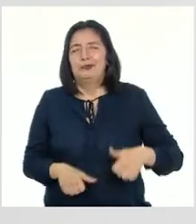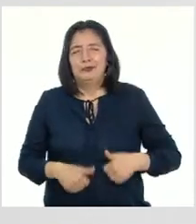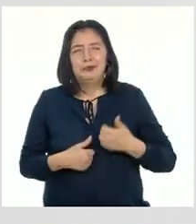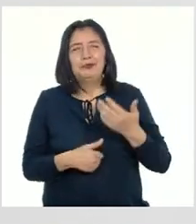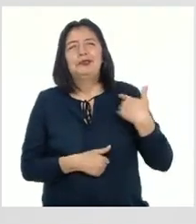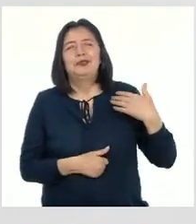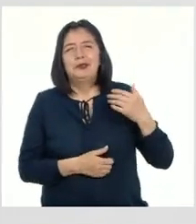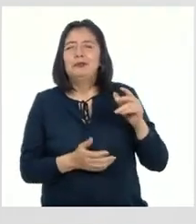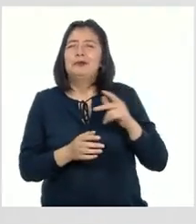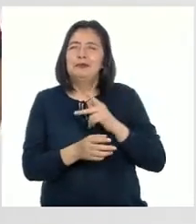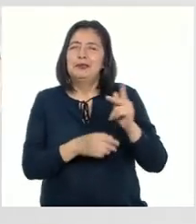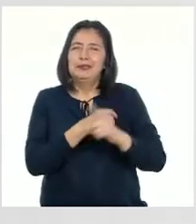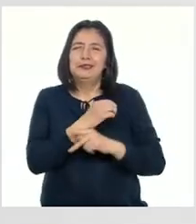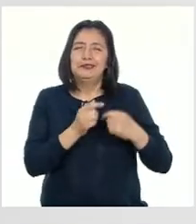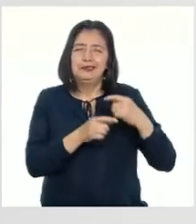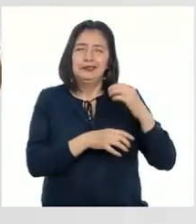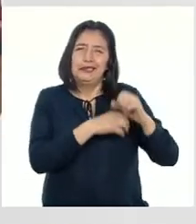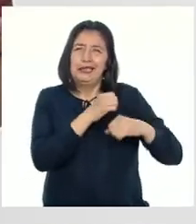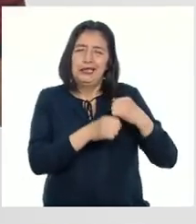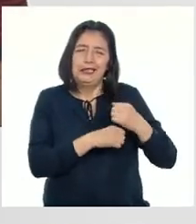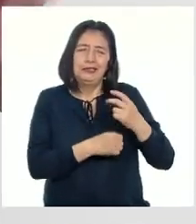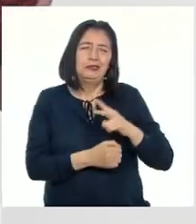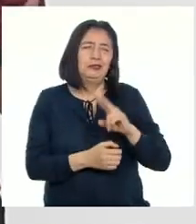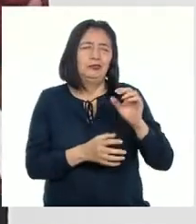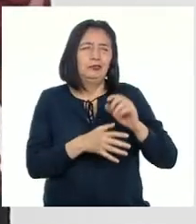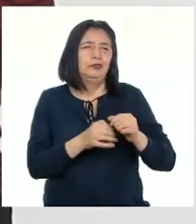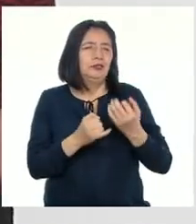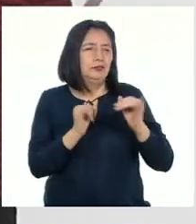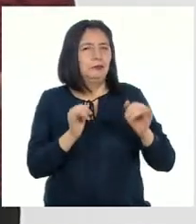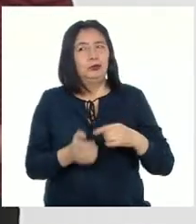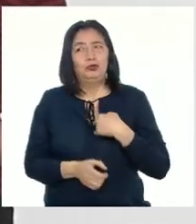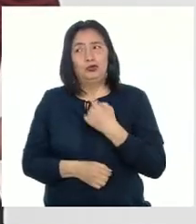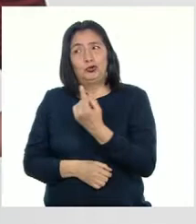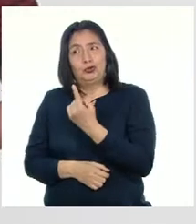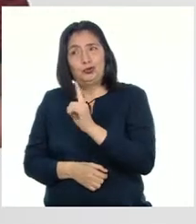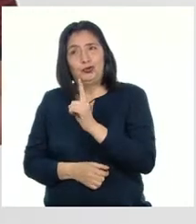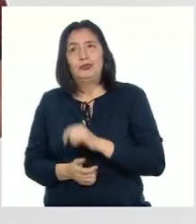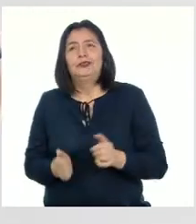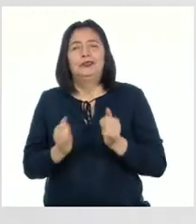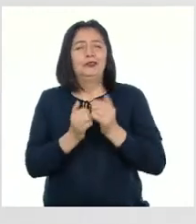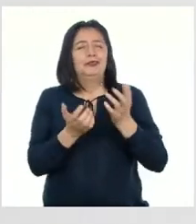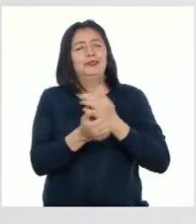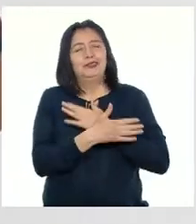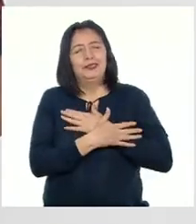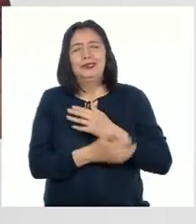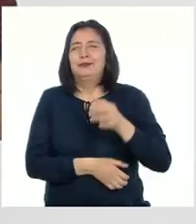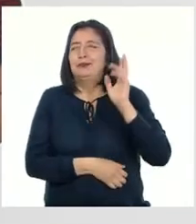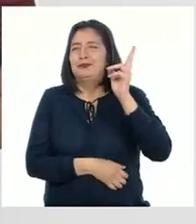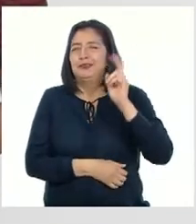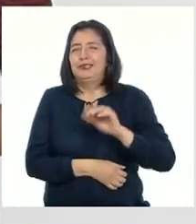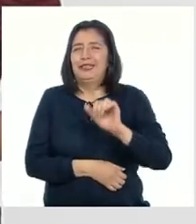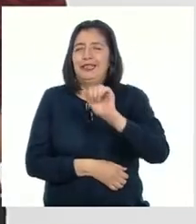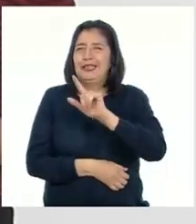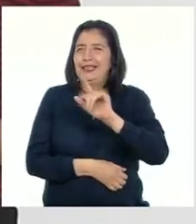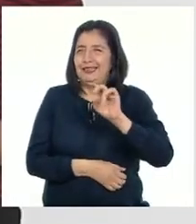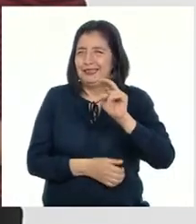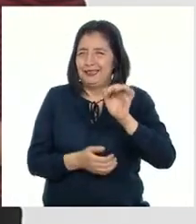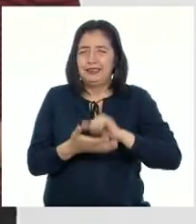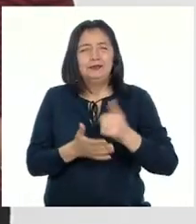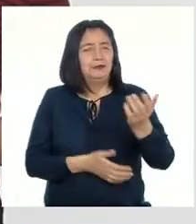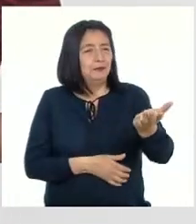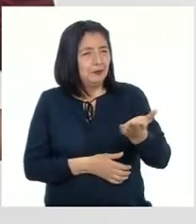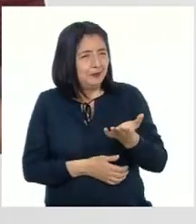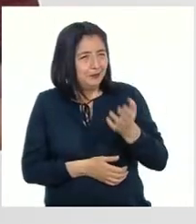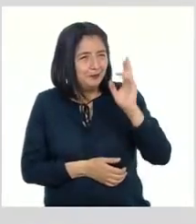dos siglos de independencia Y definitivamente no lo haremos solos Está con nosotros nuestra querida profesora Aleni Bienvenida